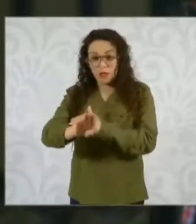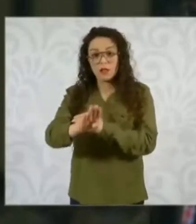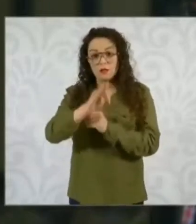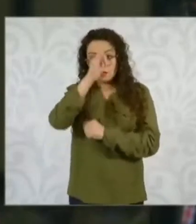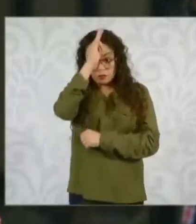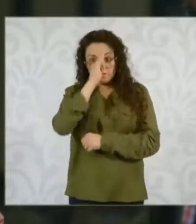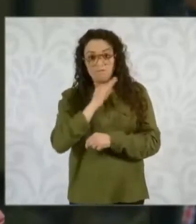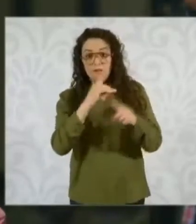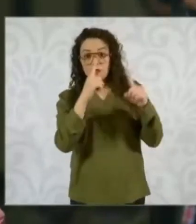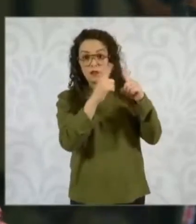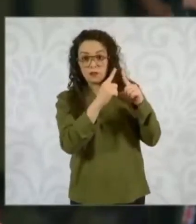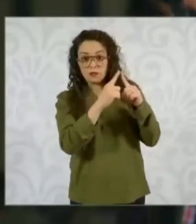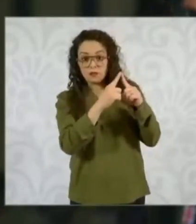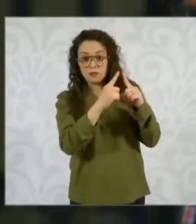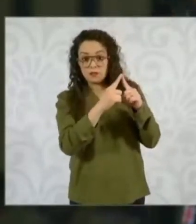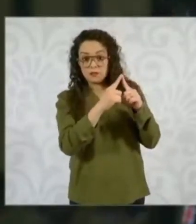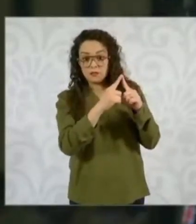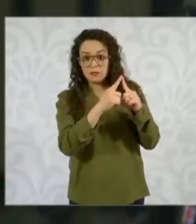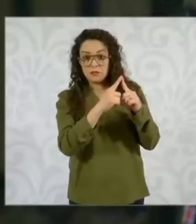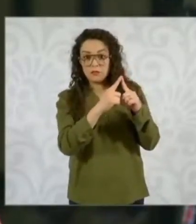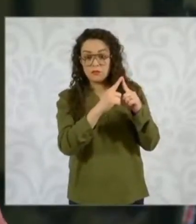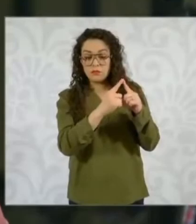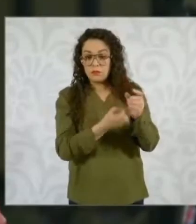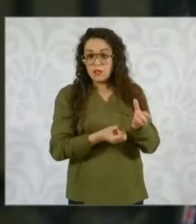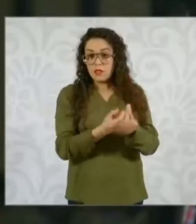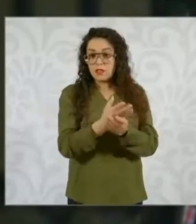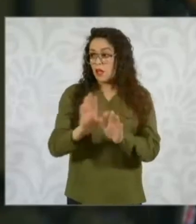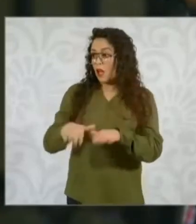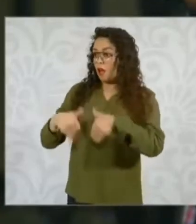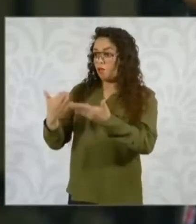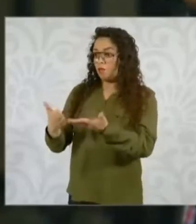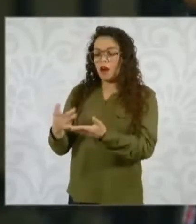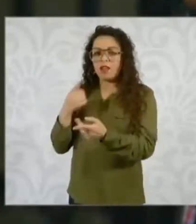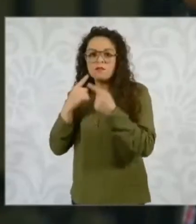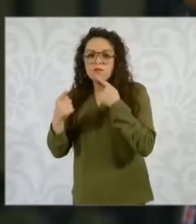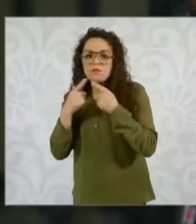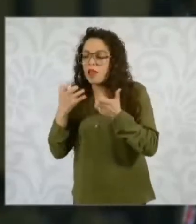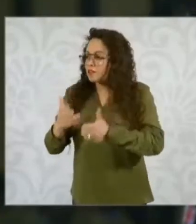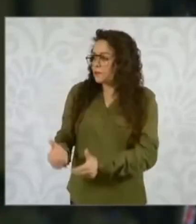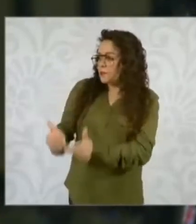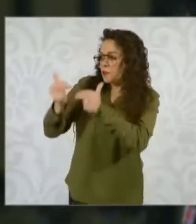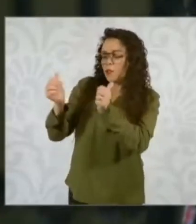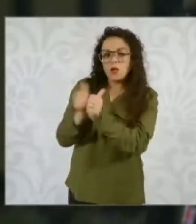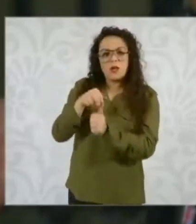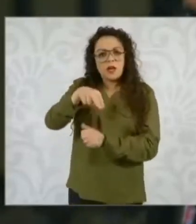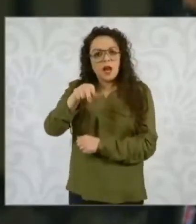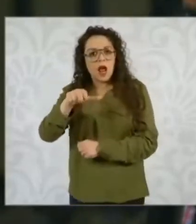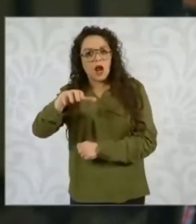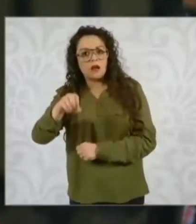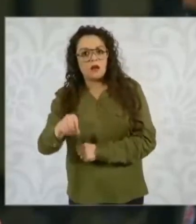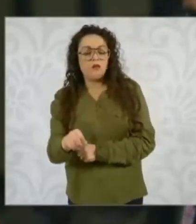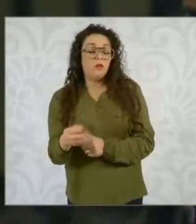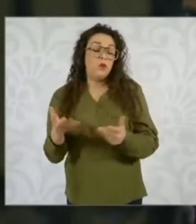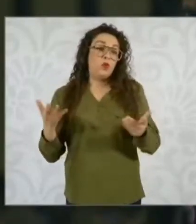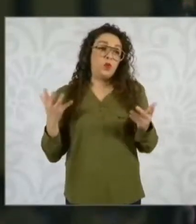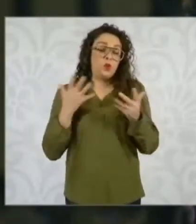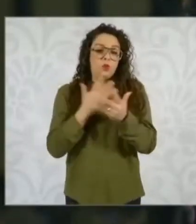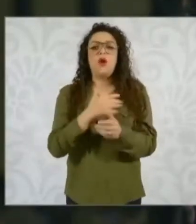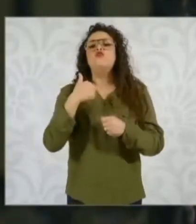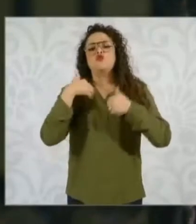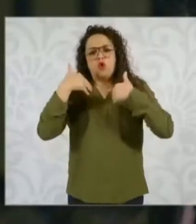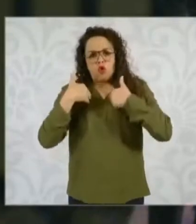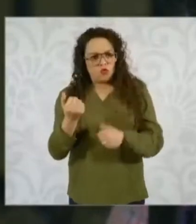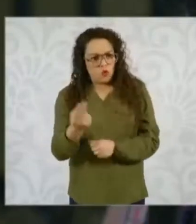los fines de semana y saliendo de la iglesia a estar negociando con los narcotraficantes. Le dice, yo entiendo que usted me dice que es un padre de